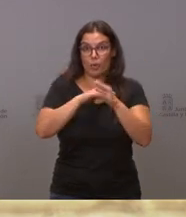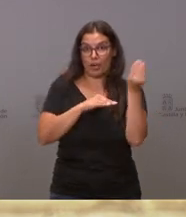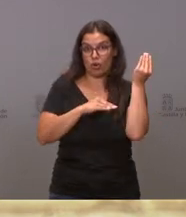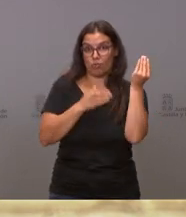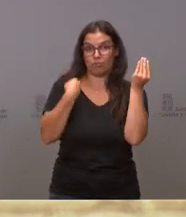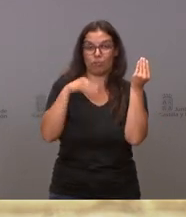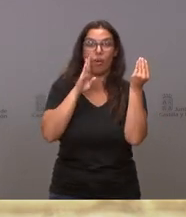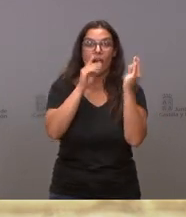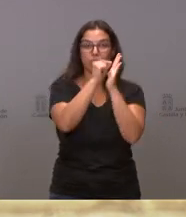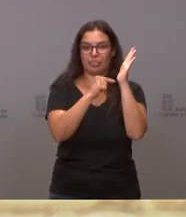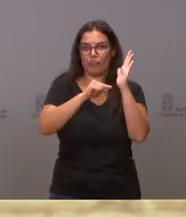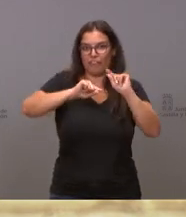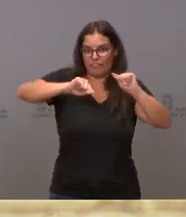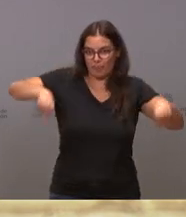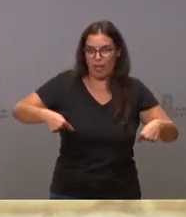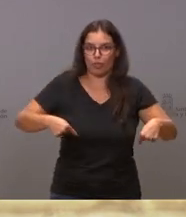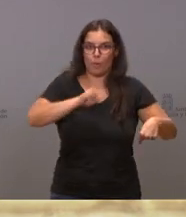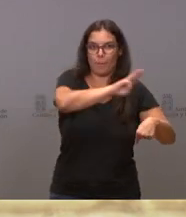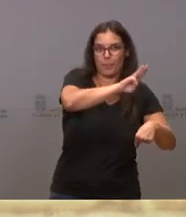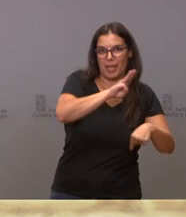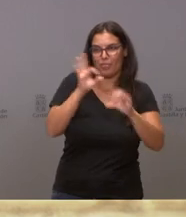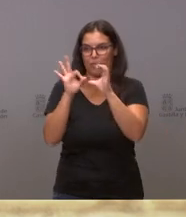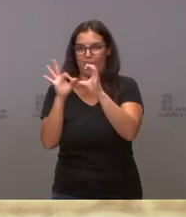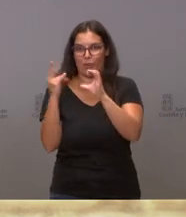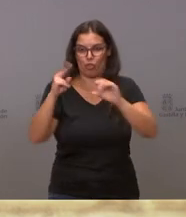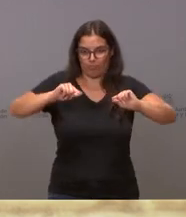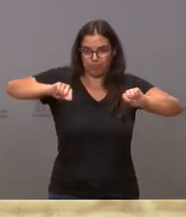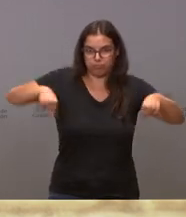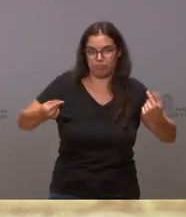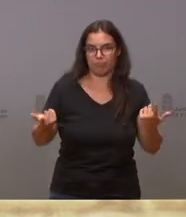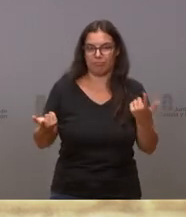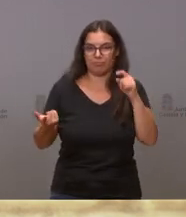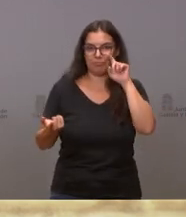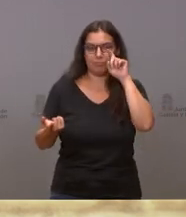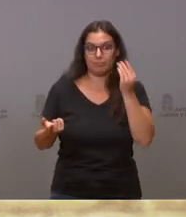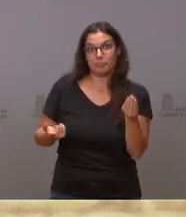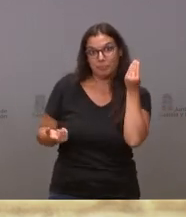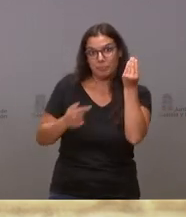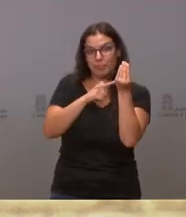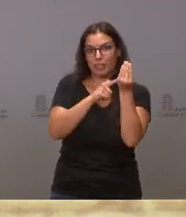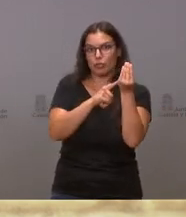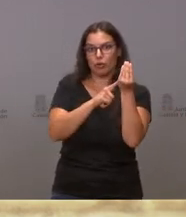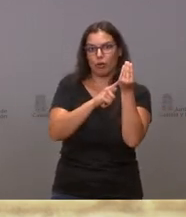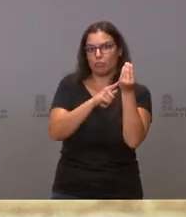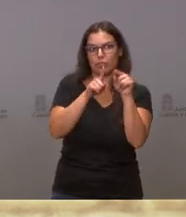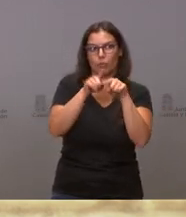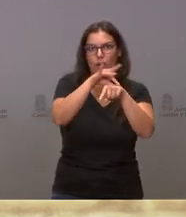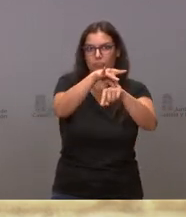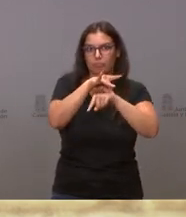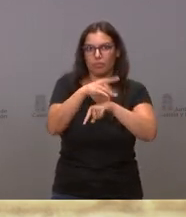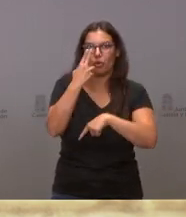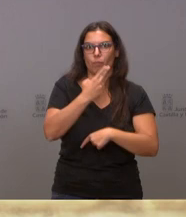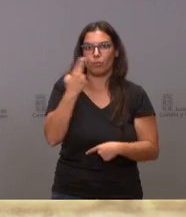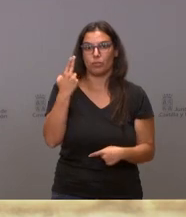Es lo que firmamos, Partido Popular y Ciudadanos, y eso es lo que nos compromete. Y el discurso de